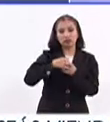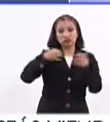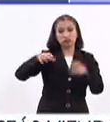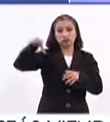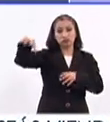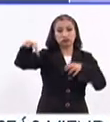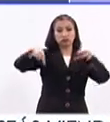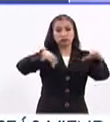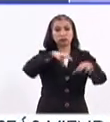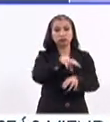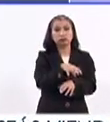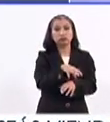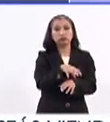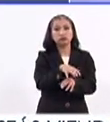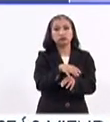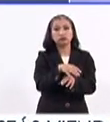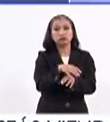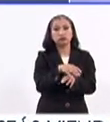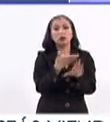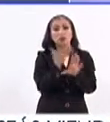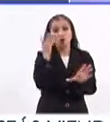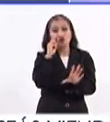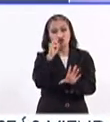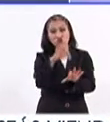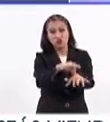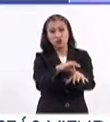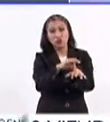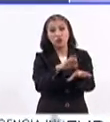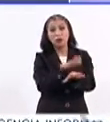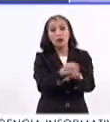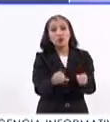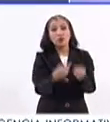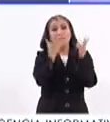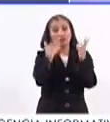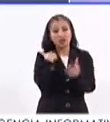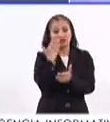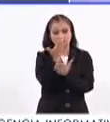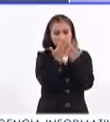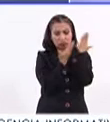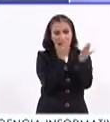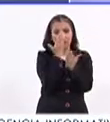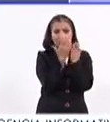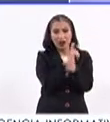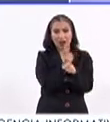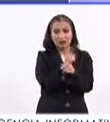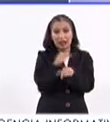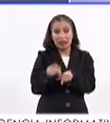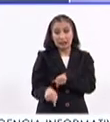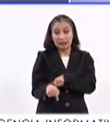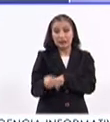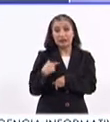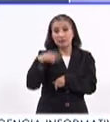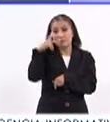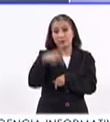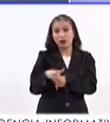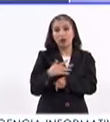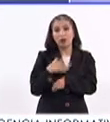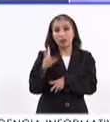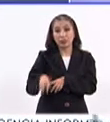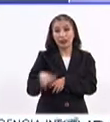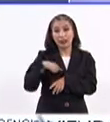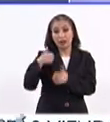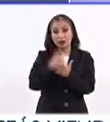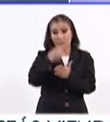crecimiento muy visible en cuanto al número de carreras que hay en nuestra ciudad y en el país. En